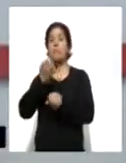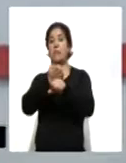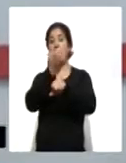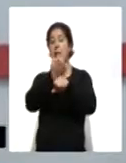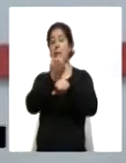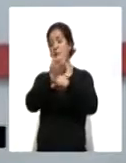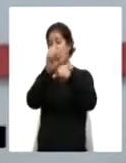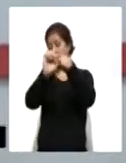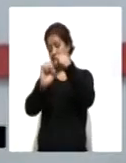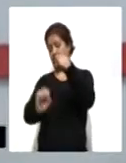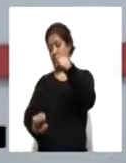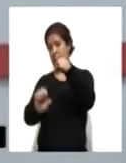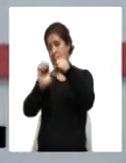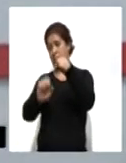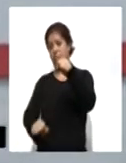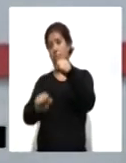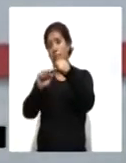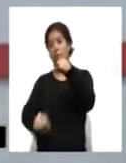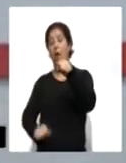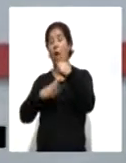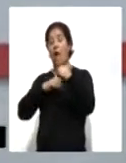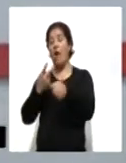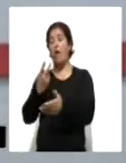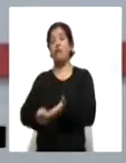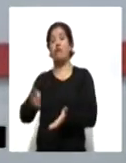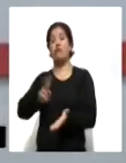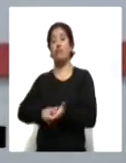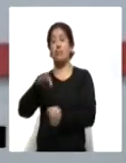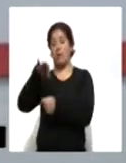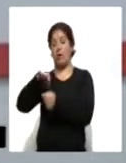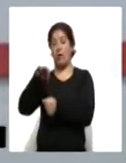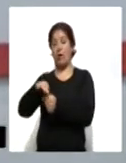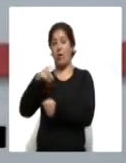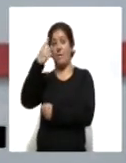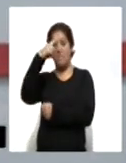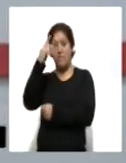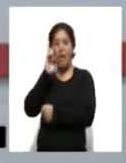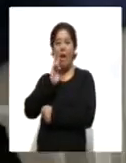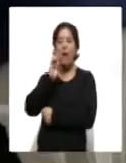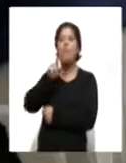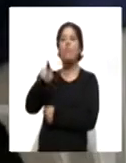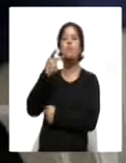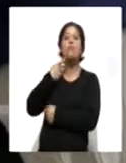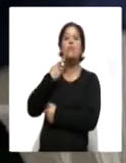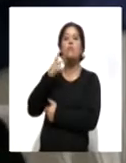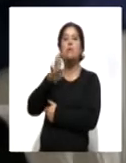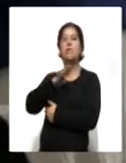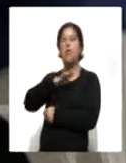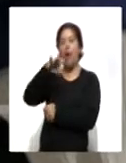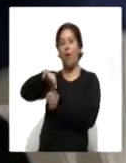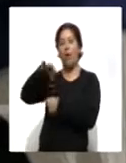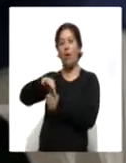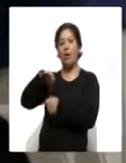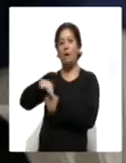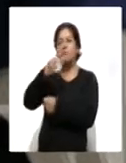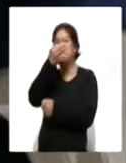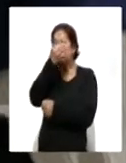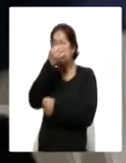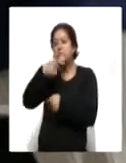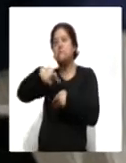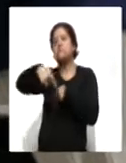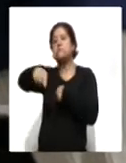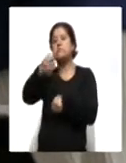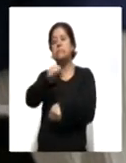acuden a las urnas para una doble elección al Senado que define el equilibrio político en el país a pocas semanas del cambio de gobierno.